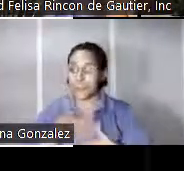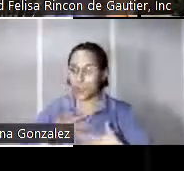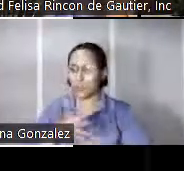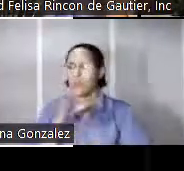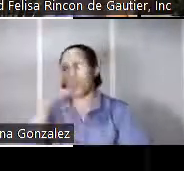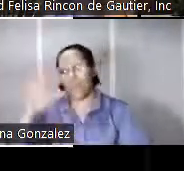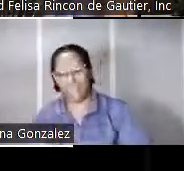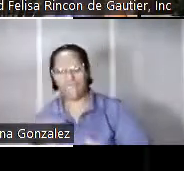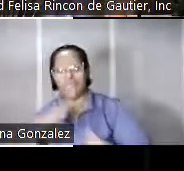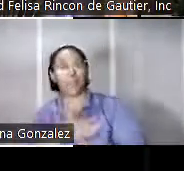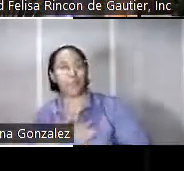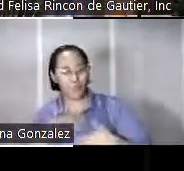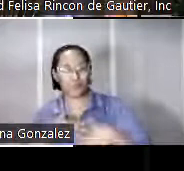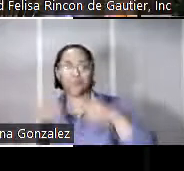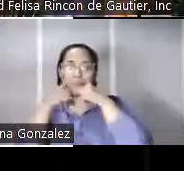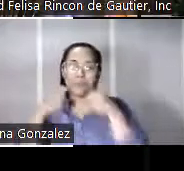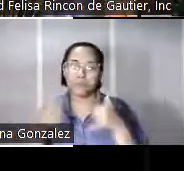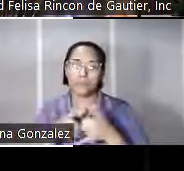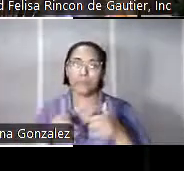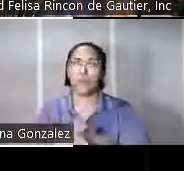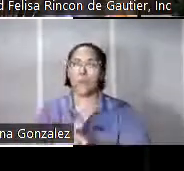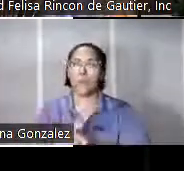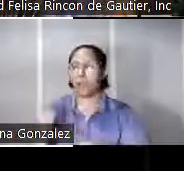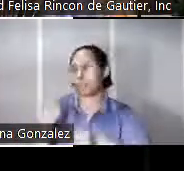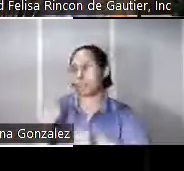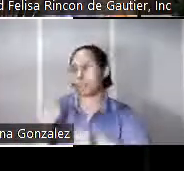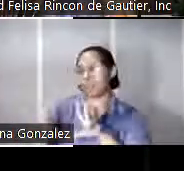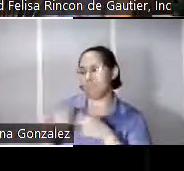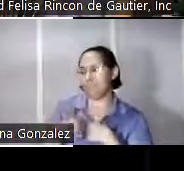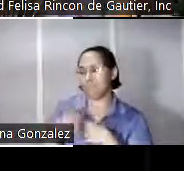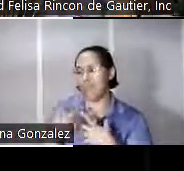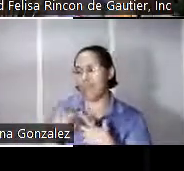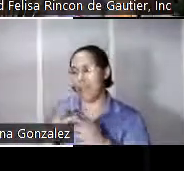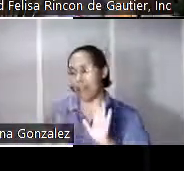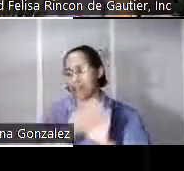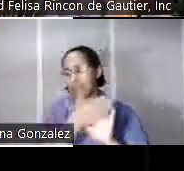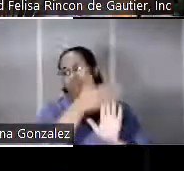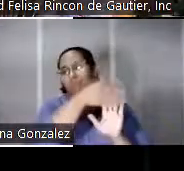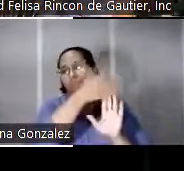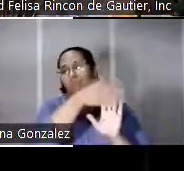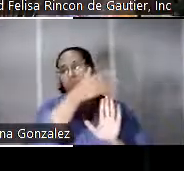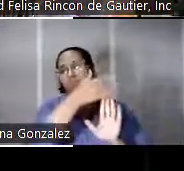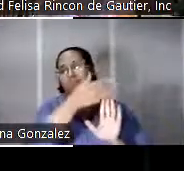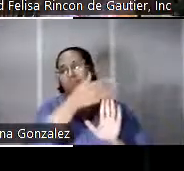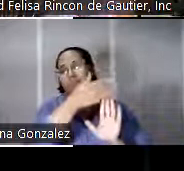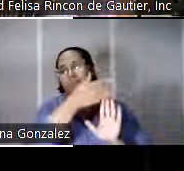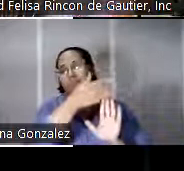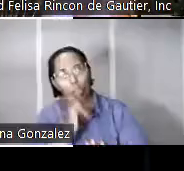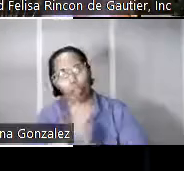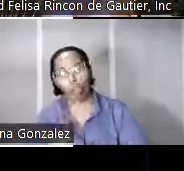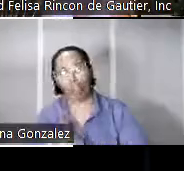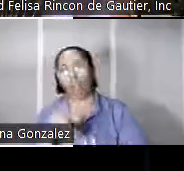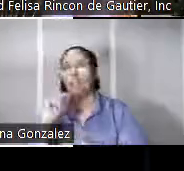de mucho arraigo en Cuba no podría especular que se debe al desarrollo lento del medio